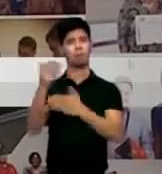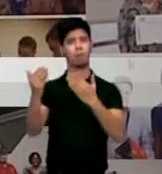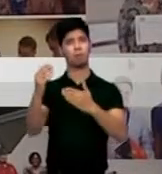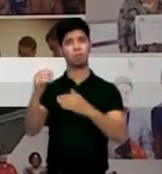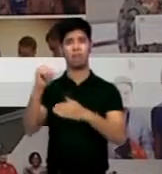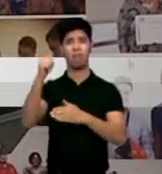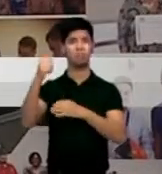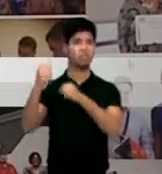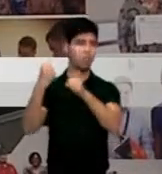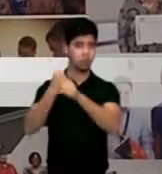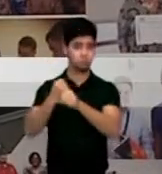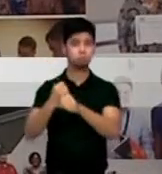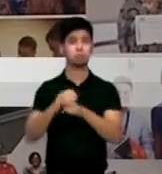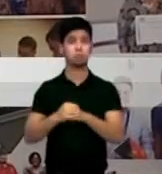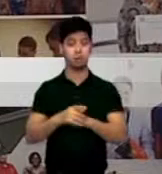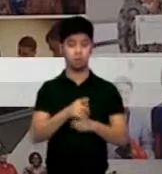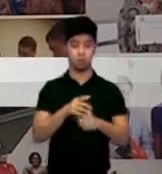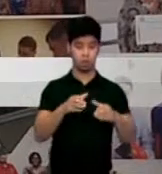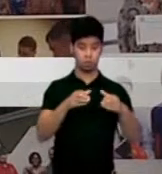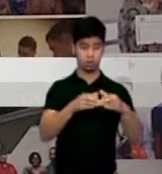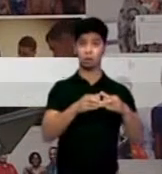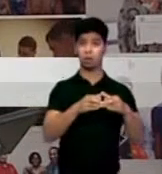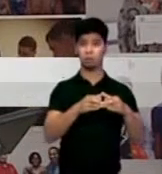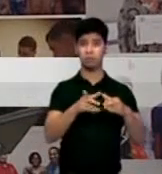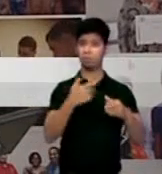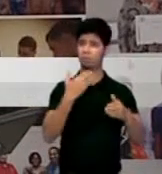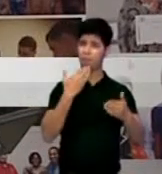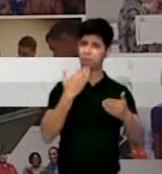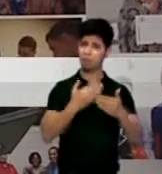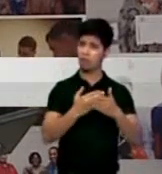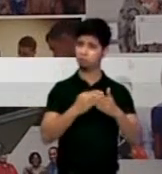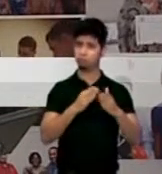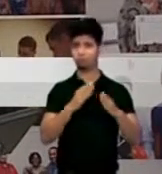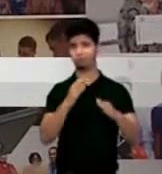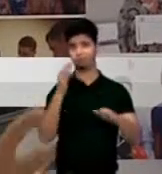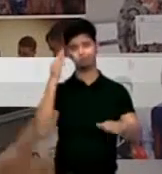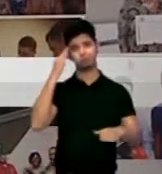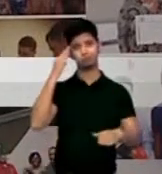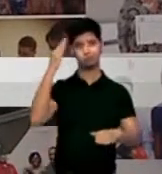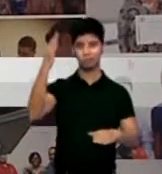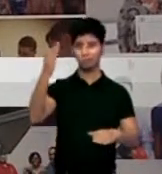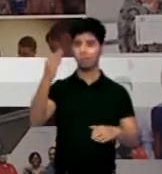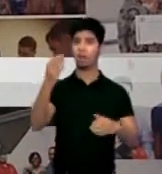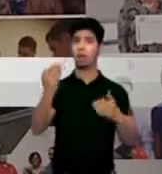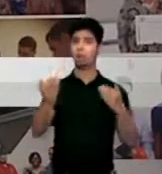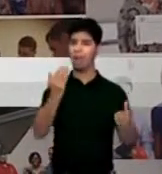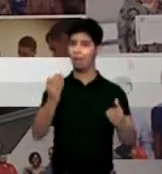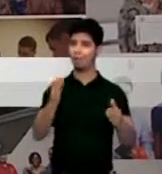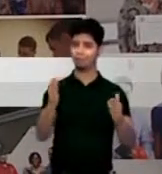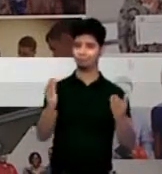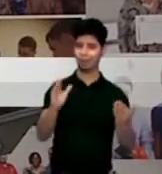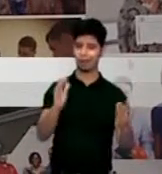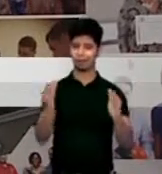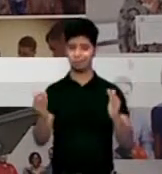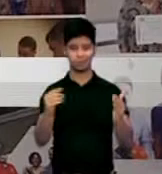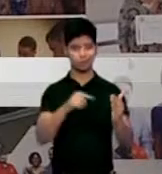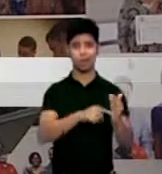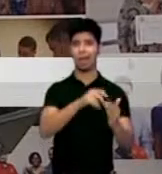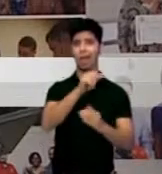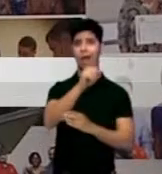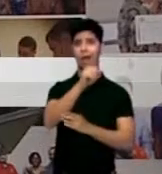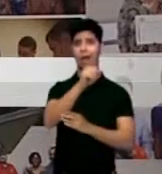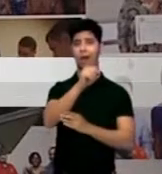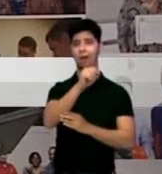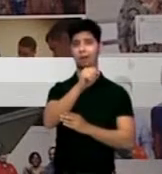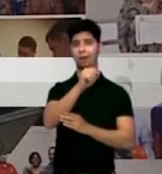Es una cápsula que tiene bien avanzada, a pesar de ser parecida a la cápsula que se usó en